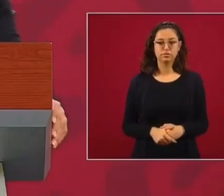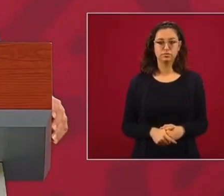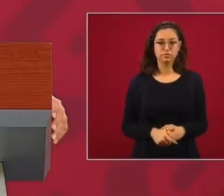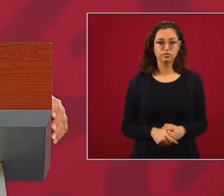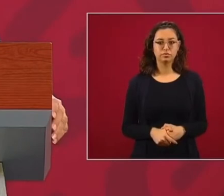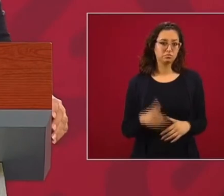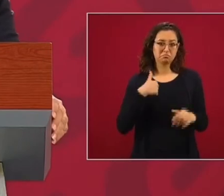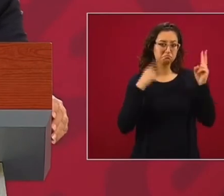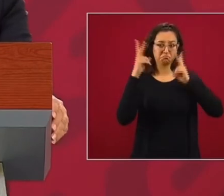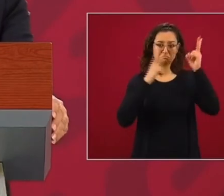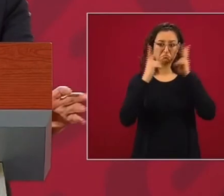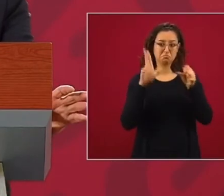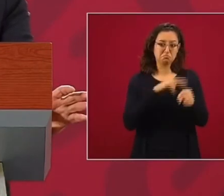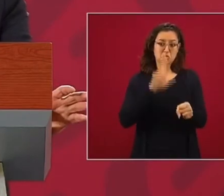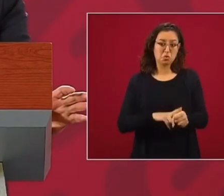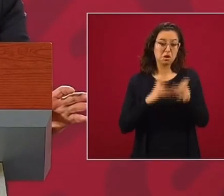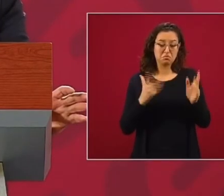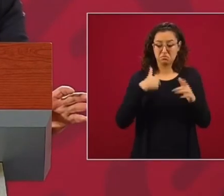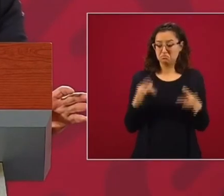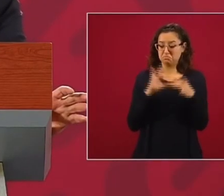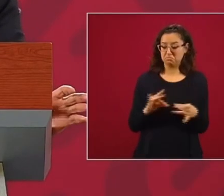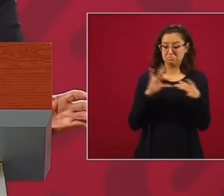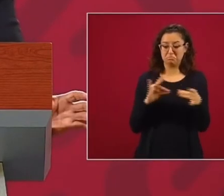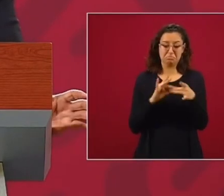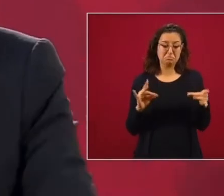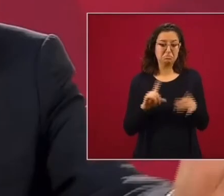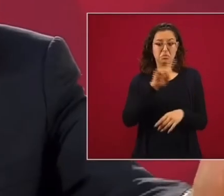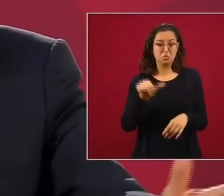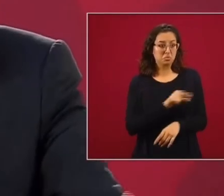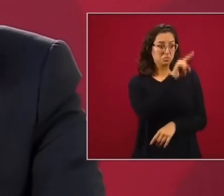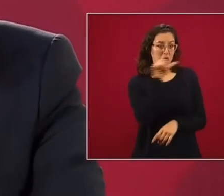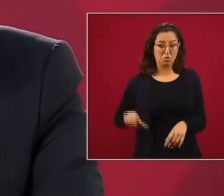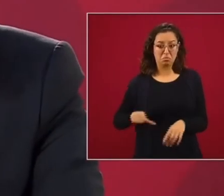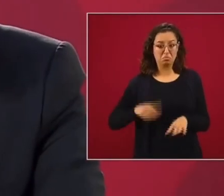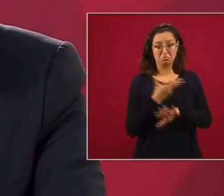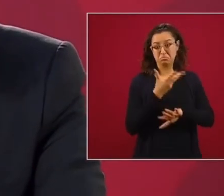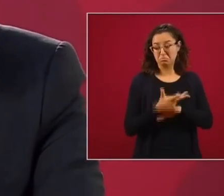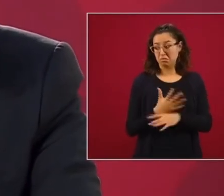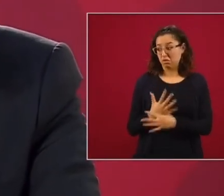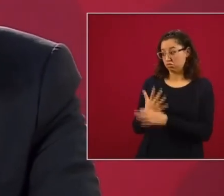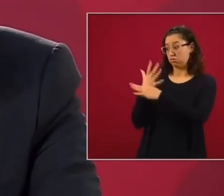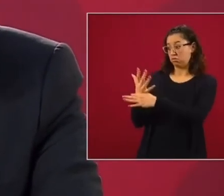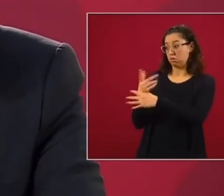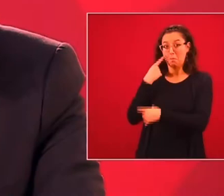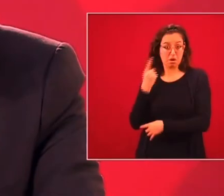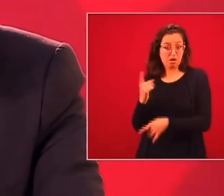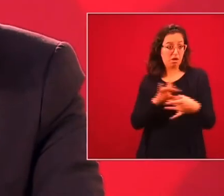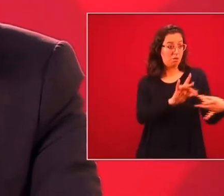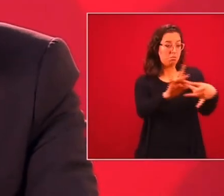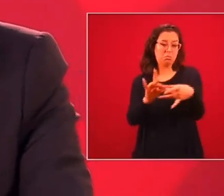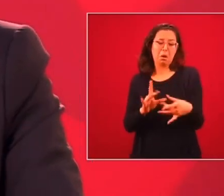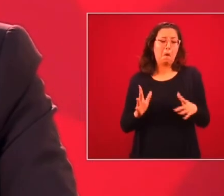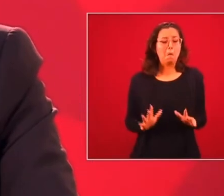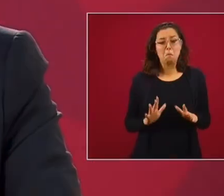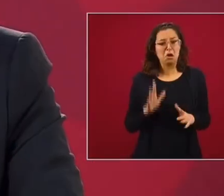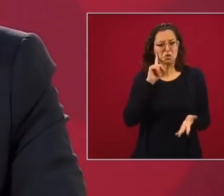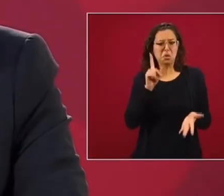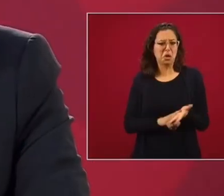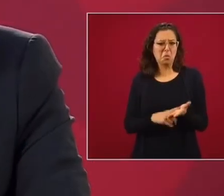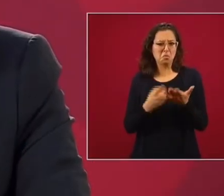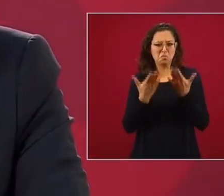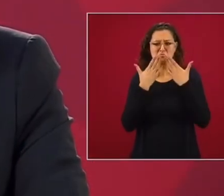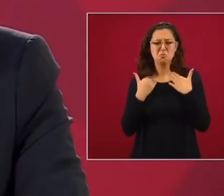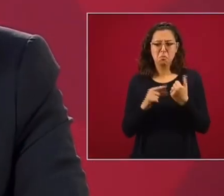estadounidense puede hacer lo que considere, no me afecta, no creo que nos afecte.